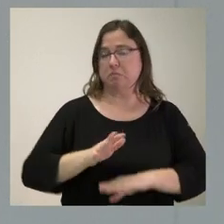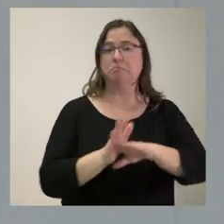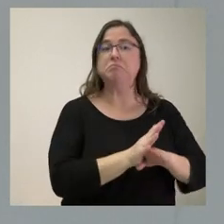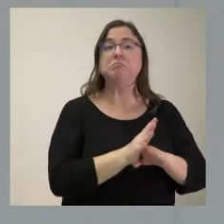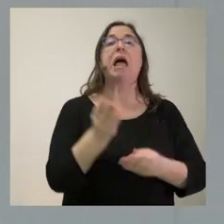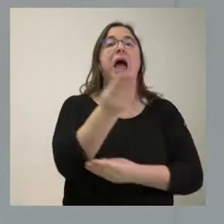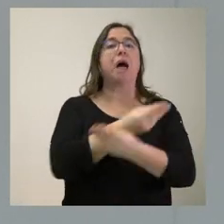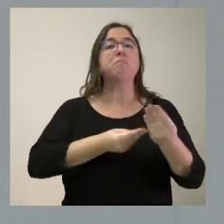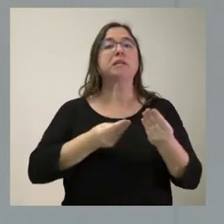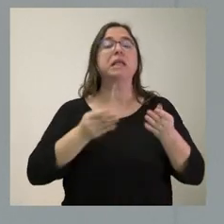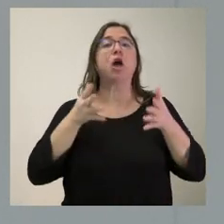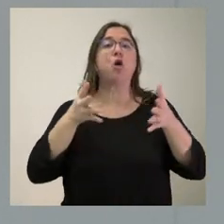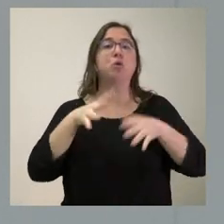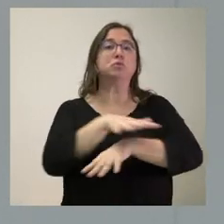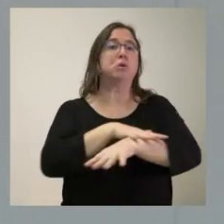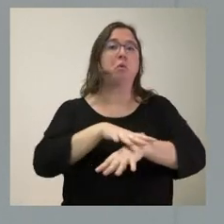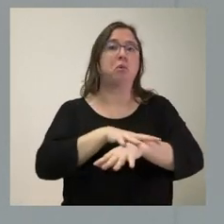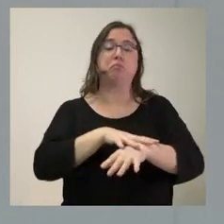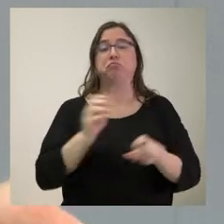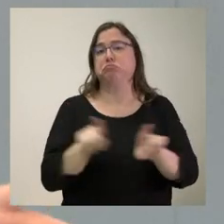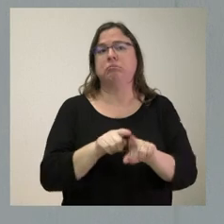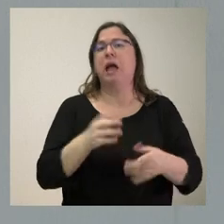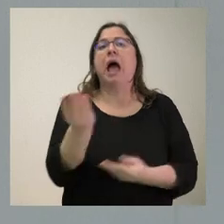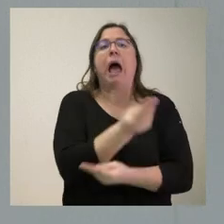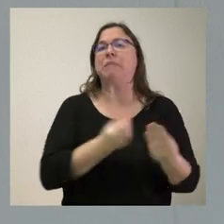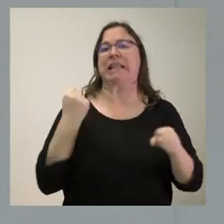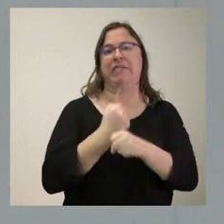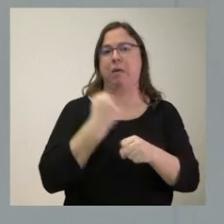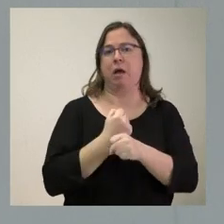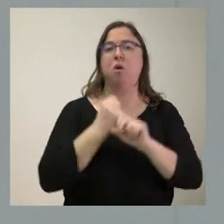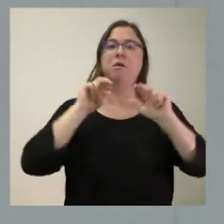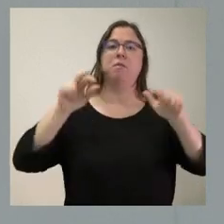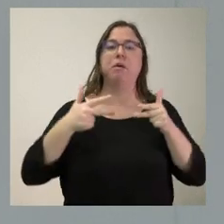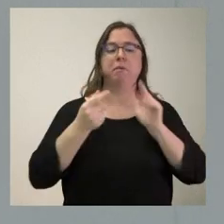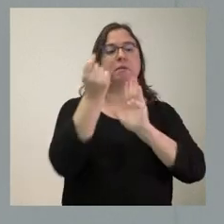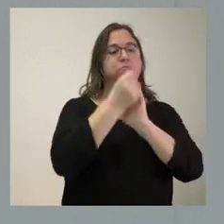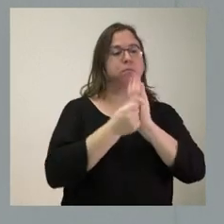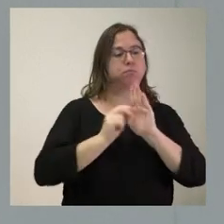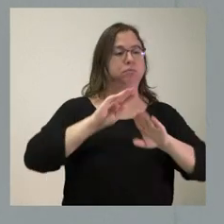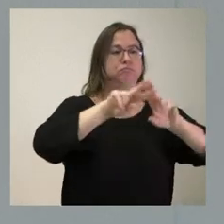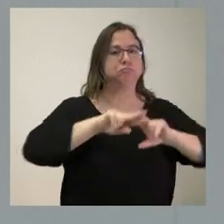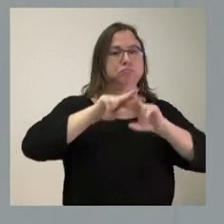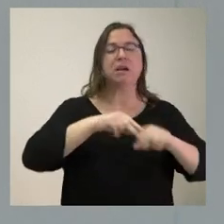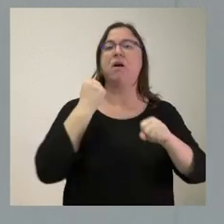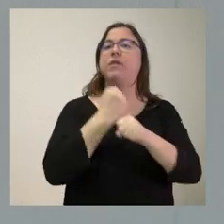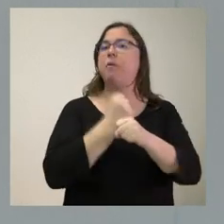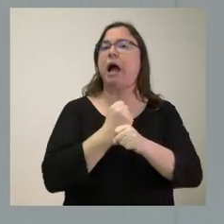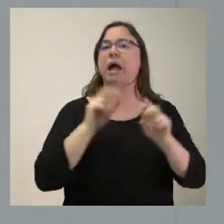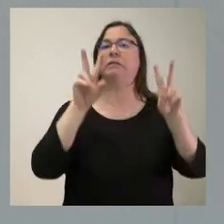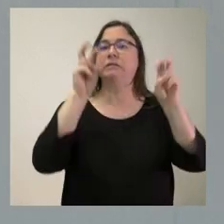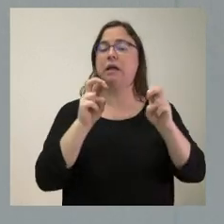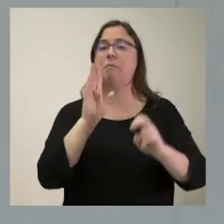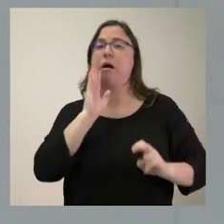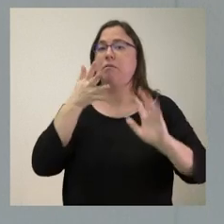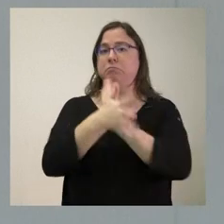teníamos en el Consejo de Gobierno es un ambiente de trabajo, que nos ha permitido repasar el orden del día, trabajar en torno a los asuntos que les he